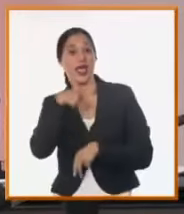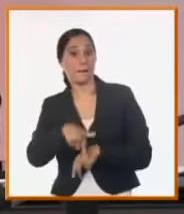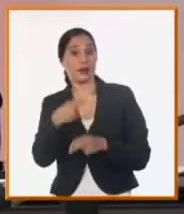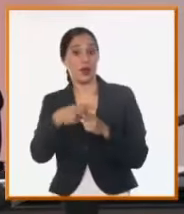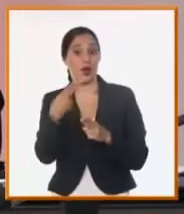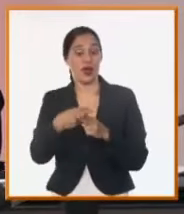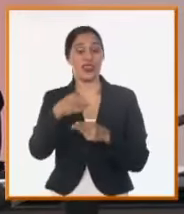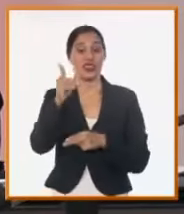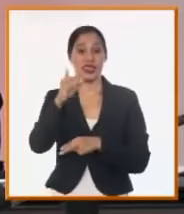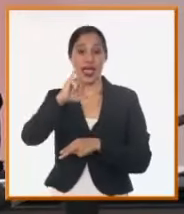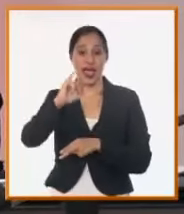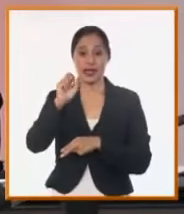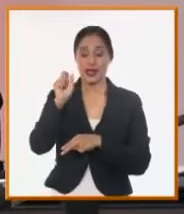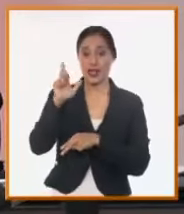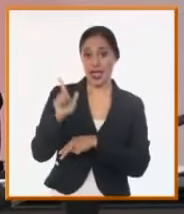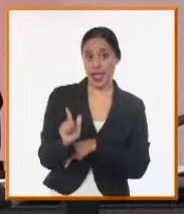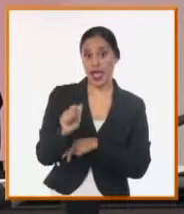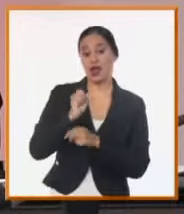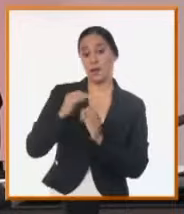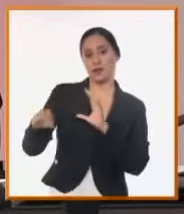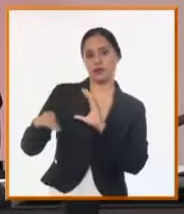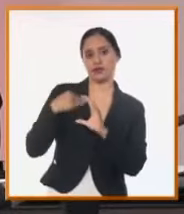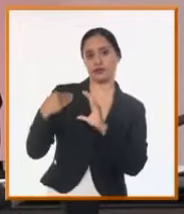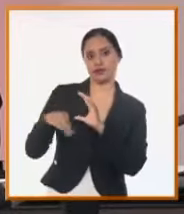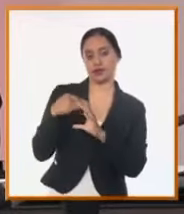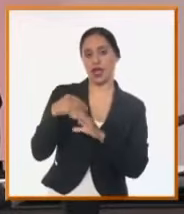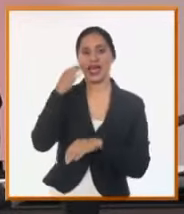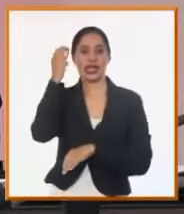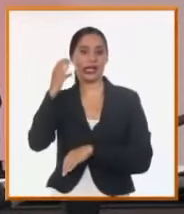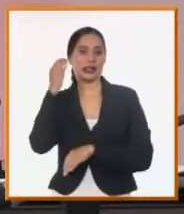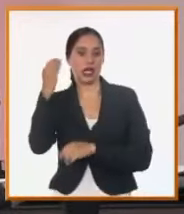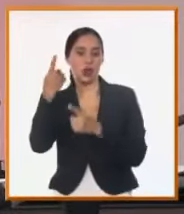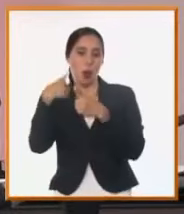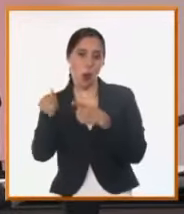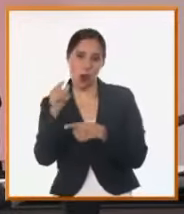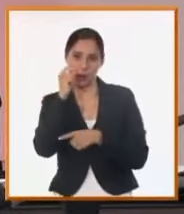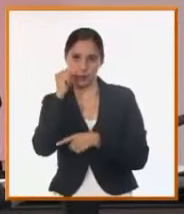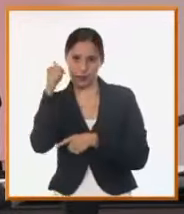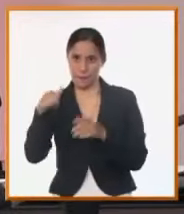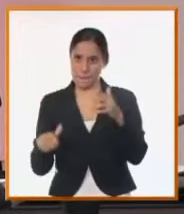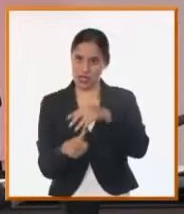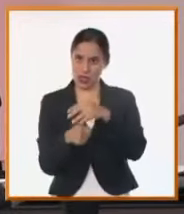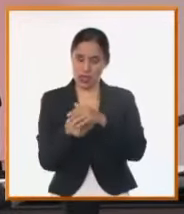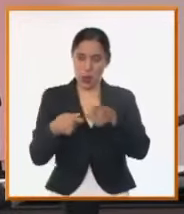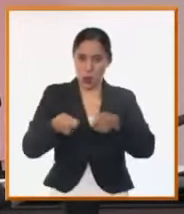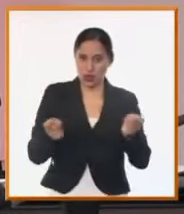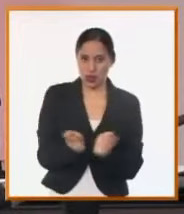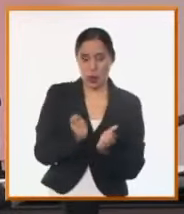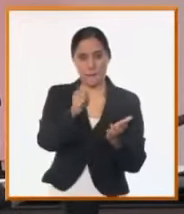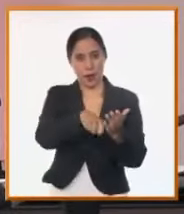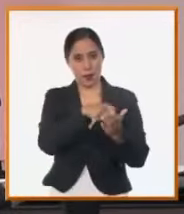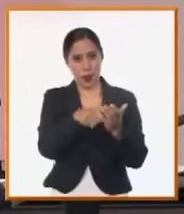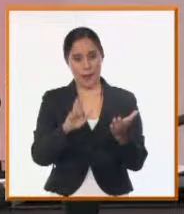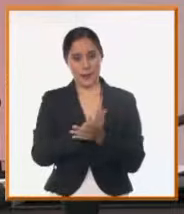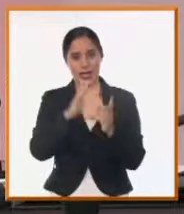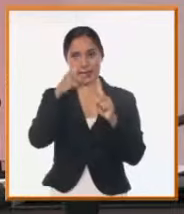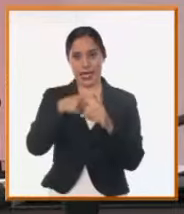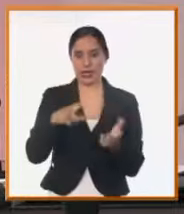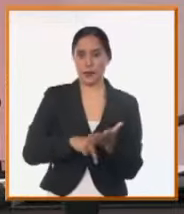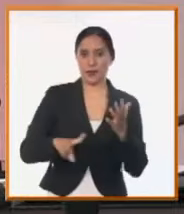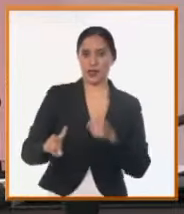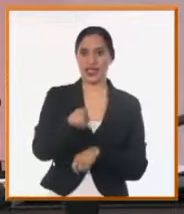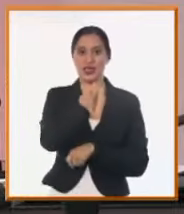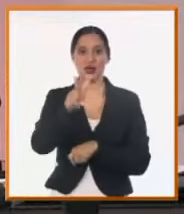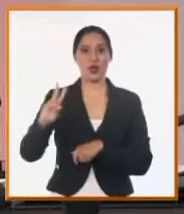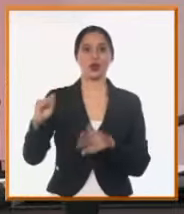remite desde su correo la opinión de Jesús Rojas Batista, presidente del Consejo Popular de Canimar Matanza, donde dice que hay más de 12.000